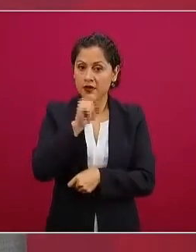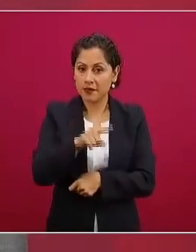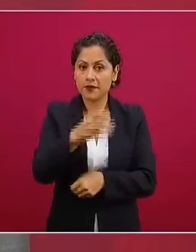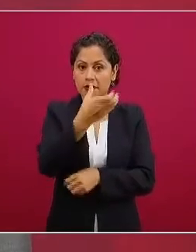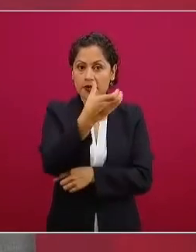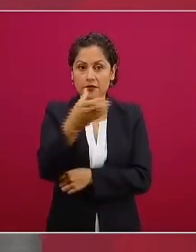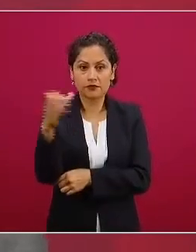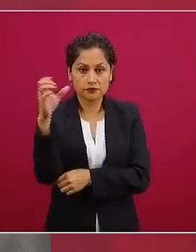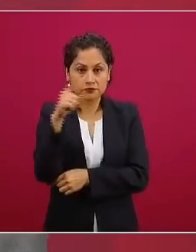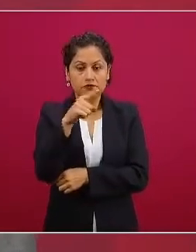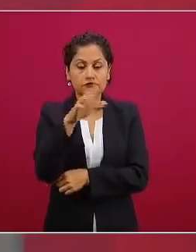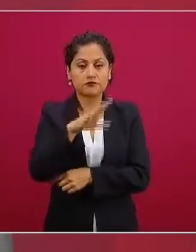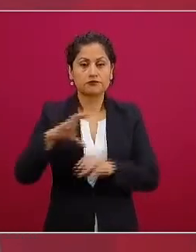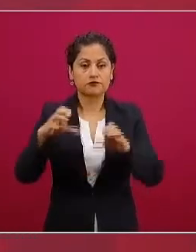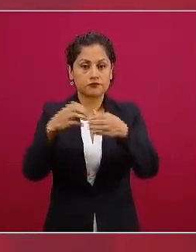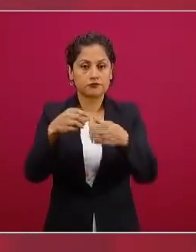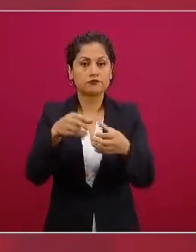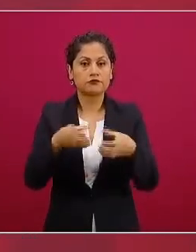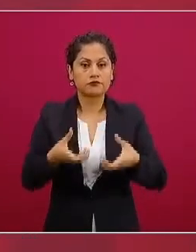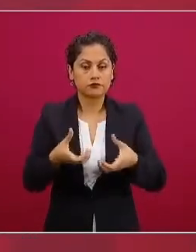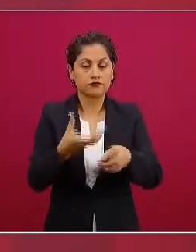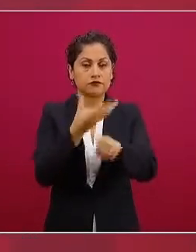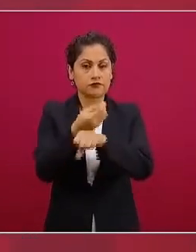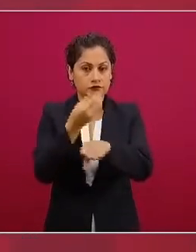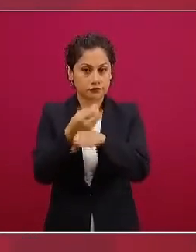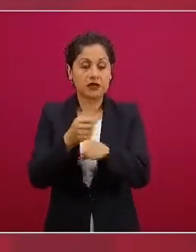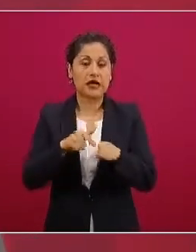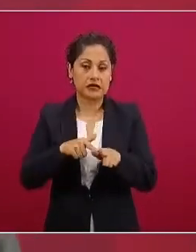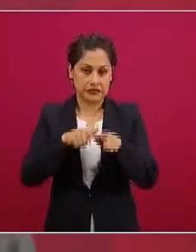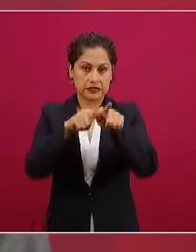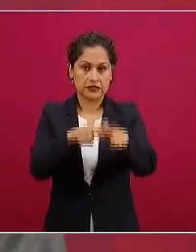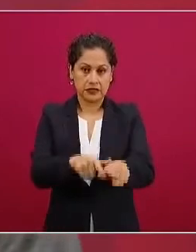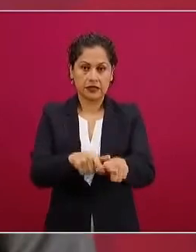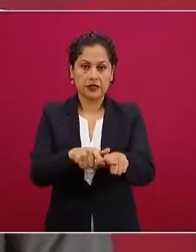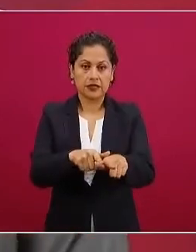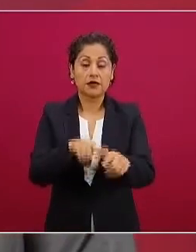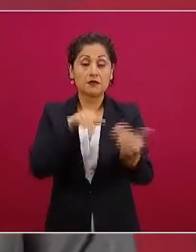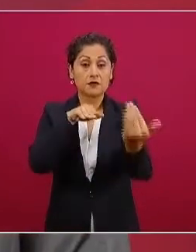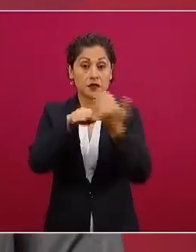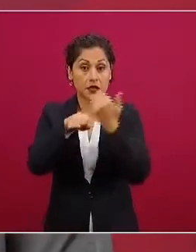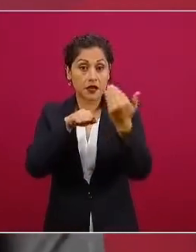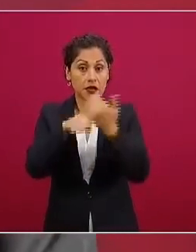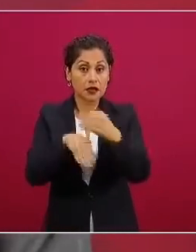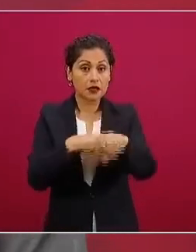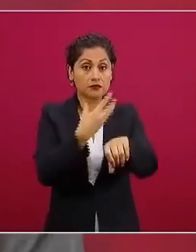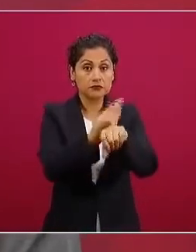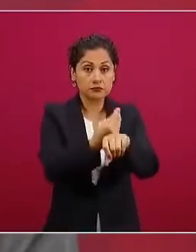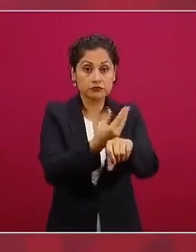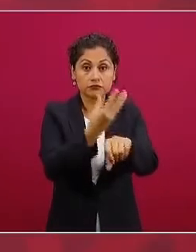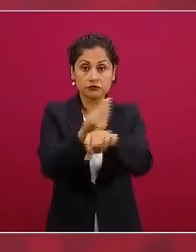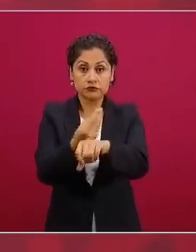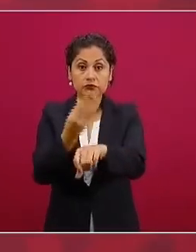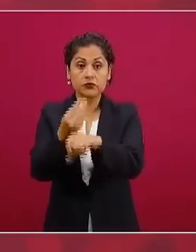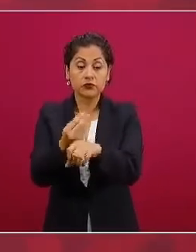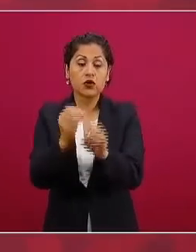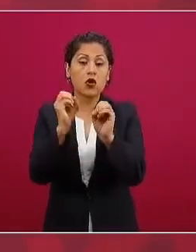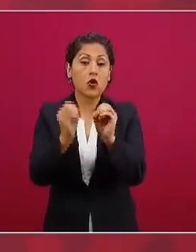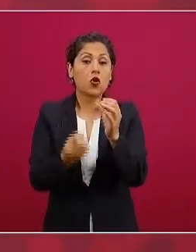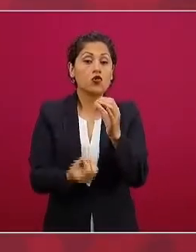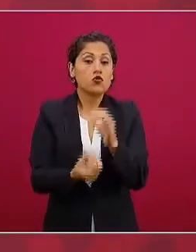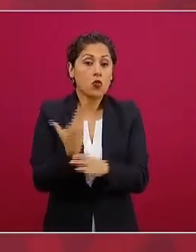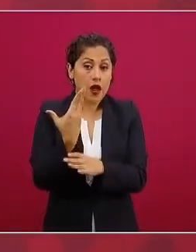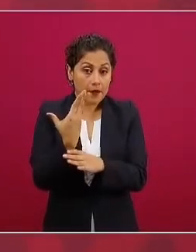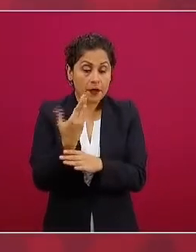Veinticinco, carreteras en proceso de construcción.